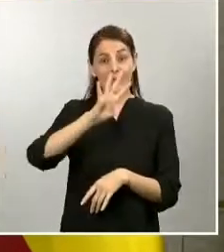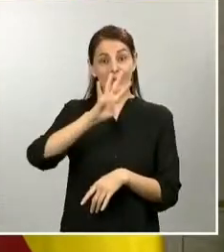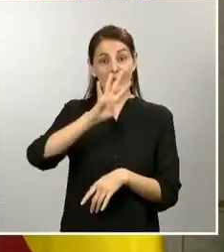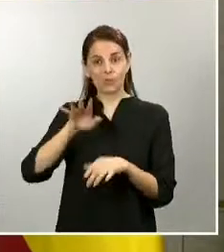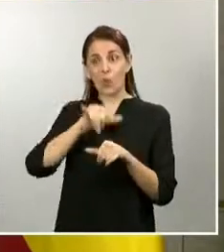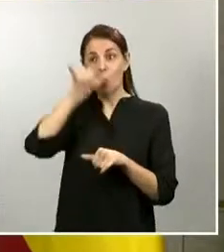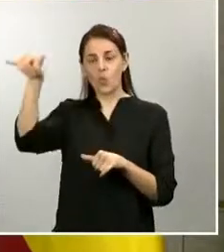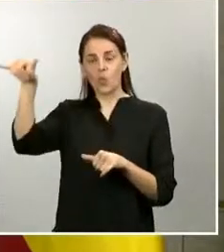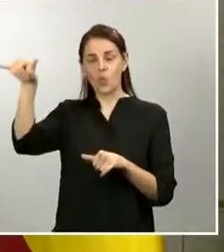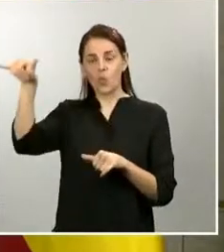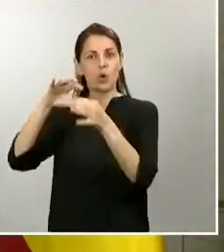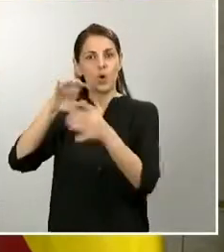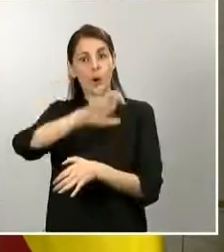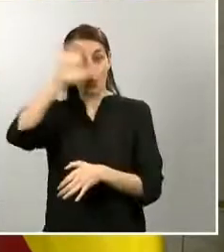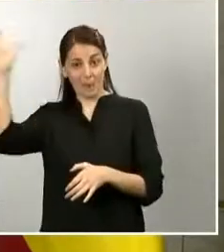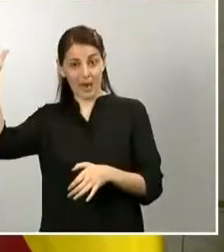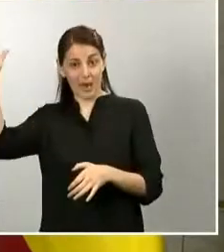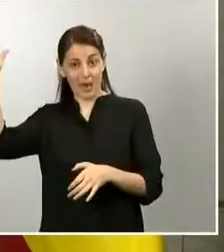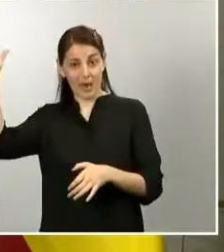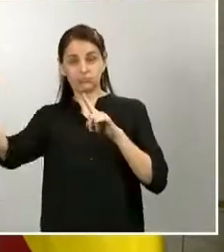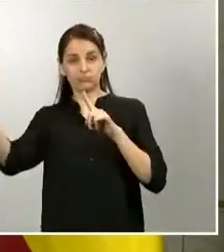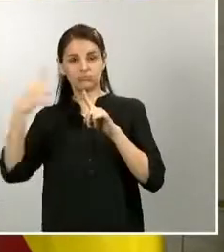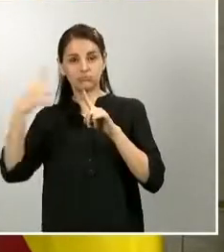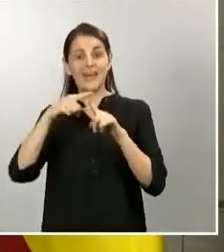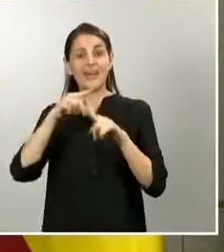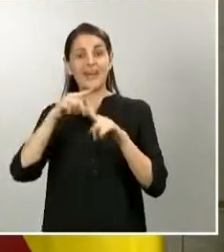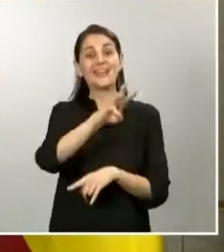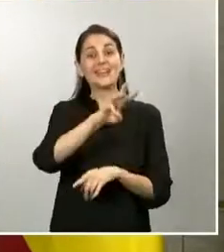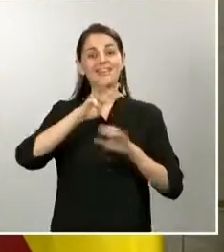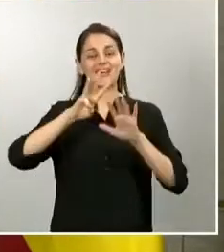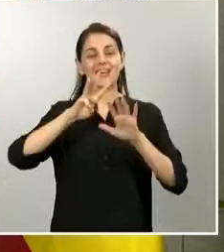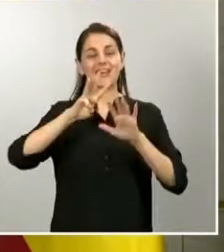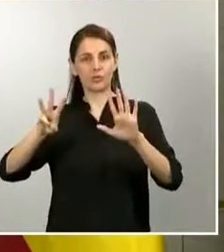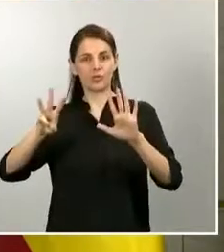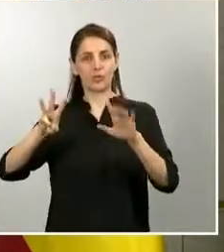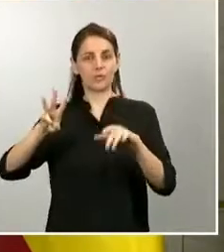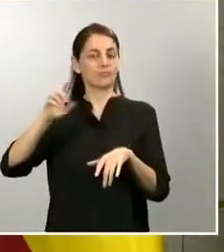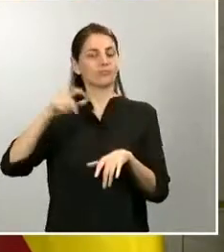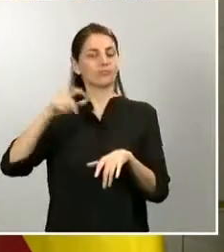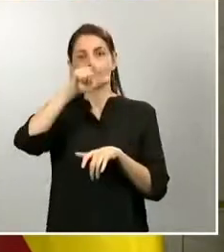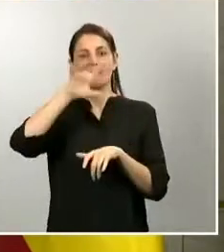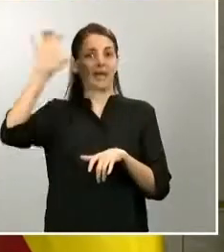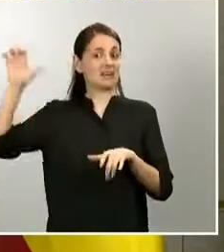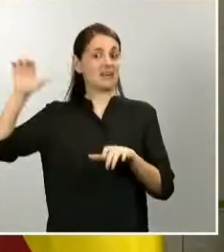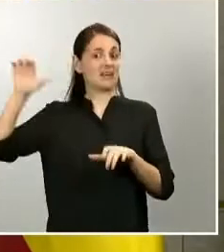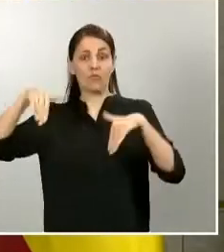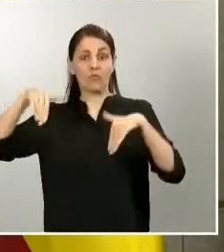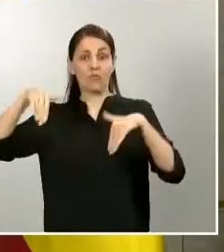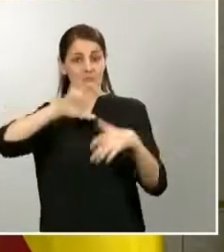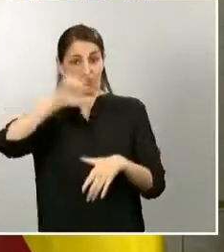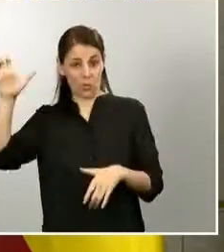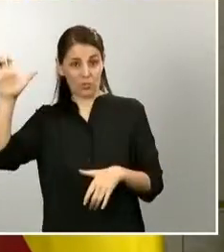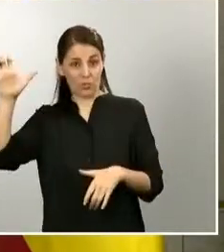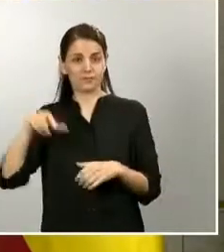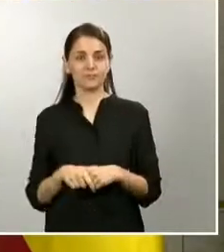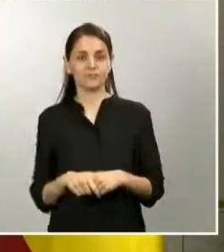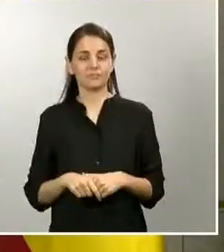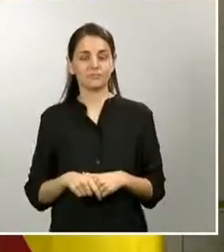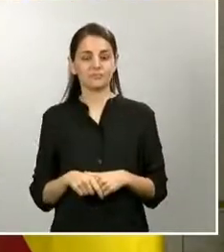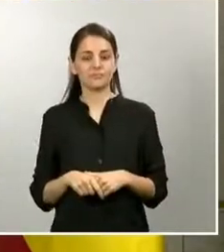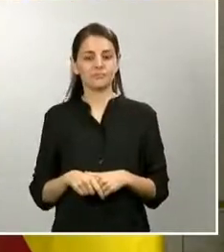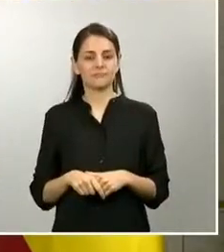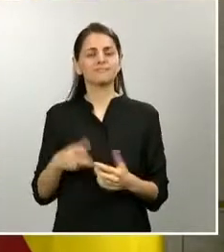fueron vuelos internacionales con países no comunitarios. Además, si comparamos el fin de semana,